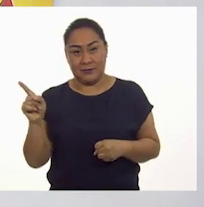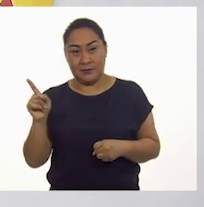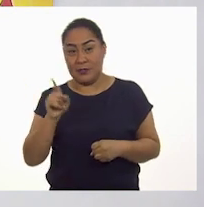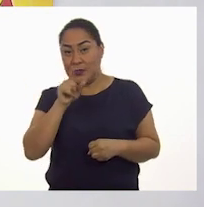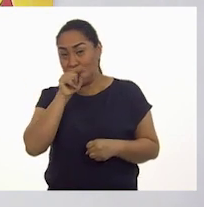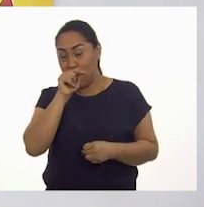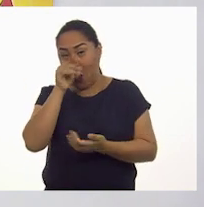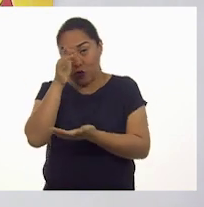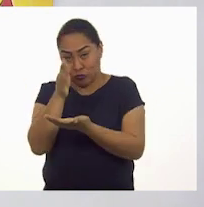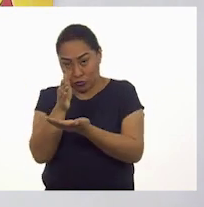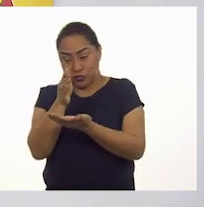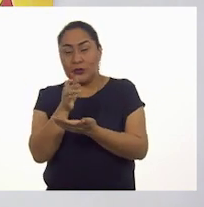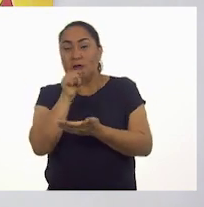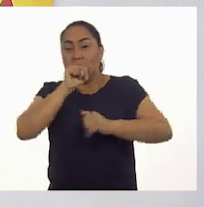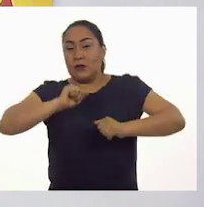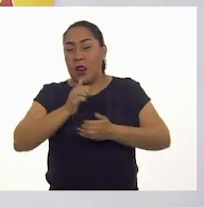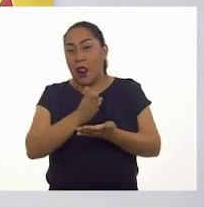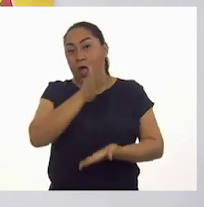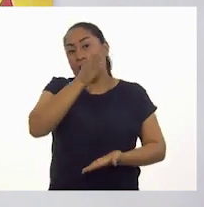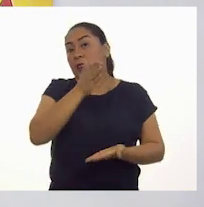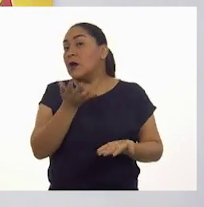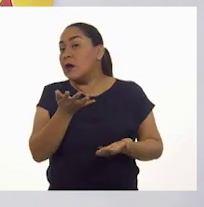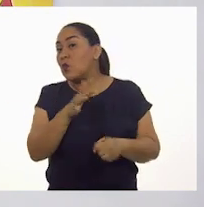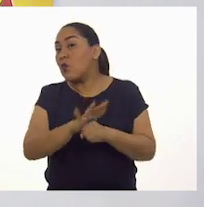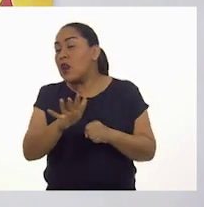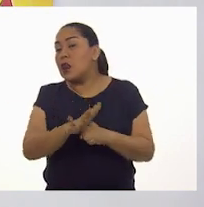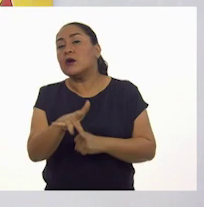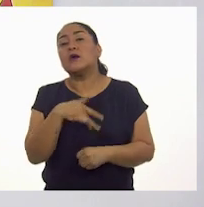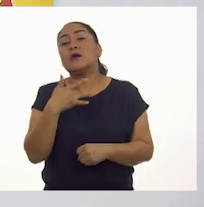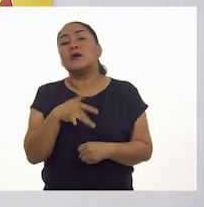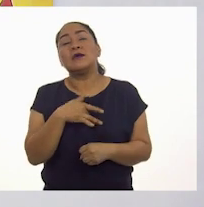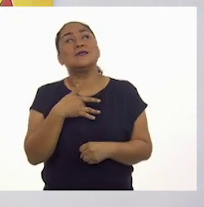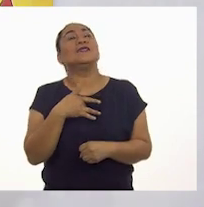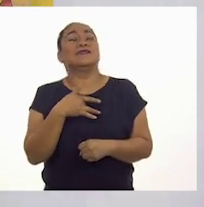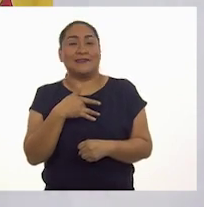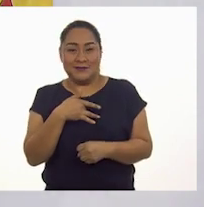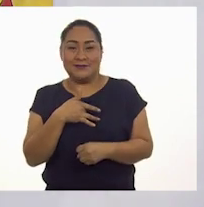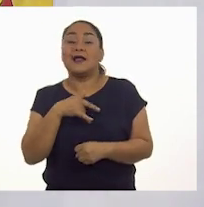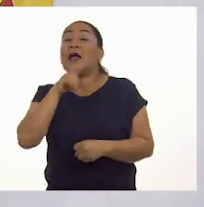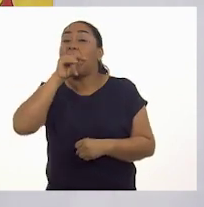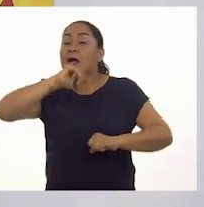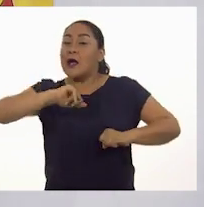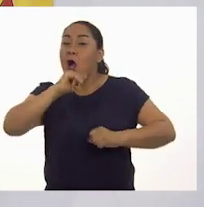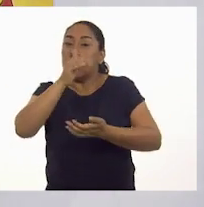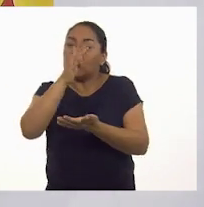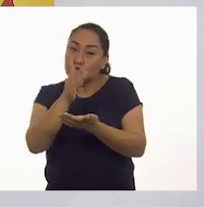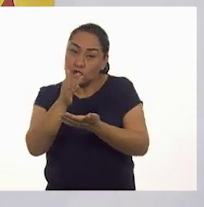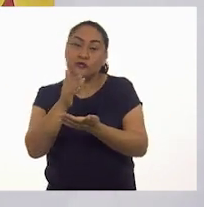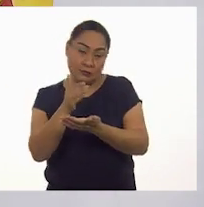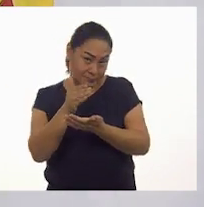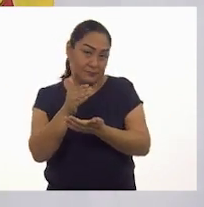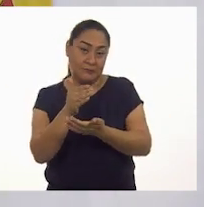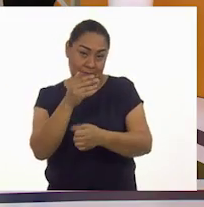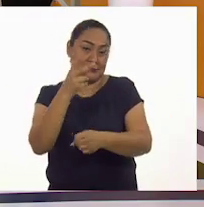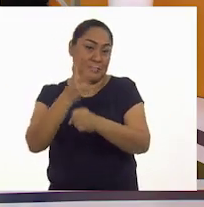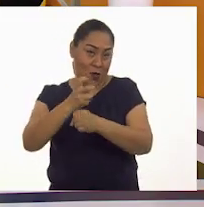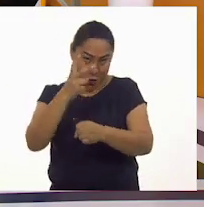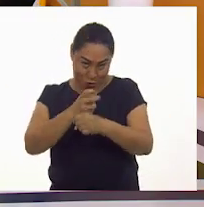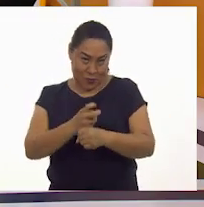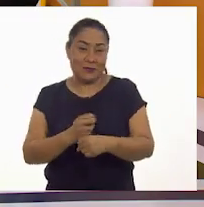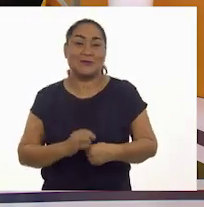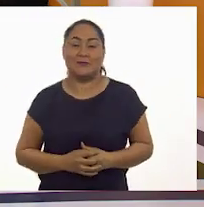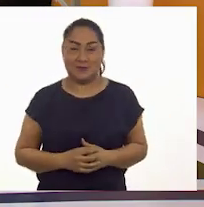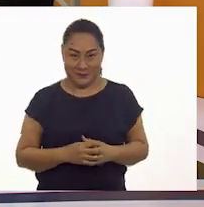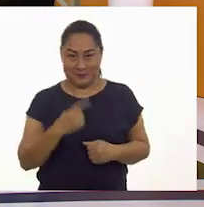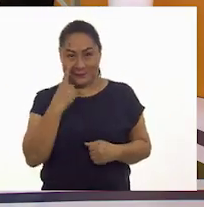grande? ¿Gallina chica? ¿Gallina chica? Sí. Vamos a poner gallina chica. Muy bien. En el número dos